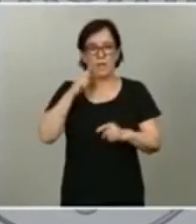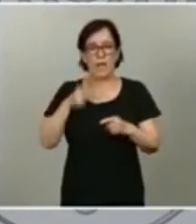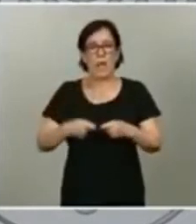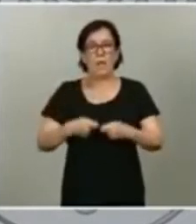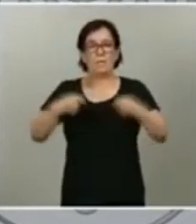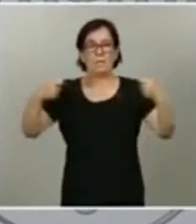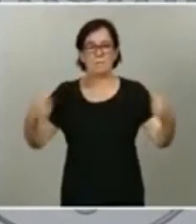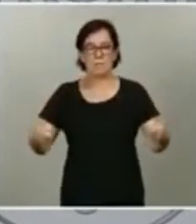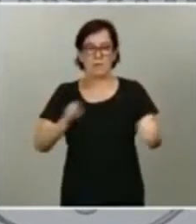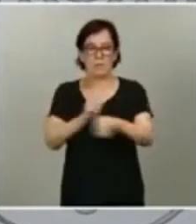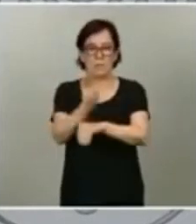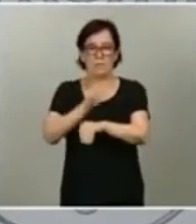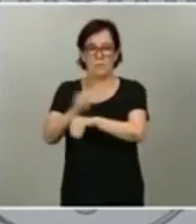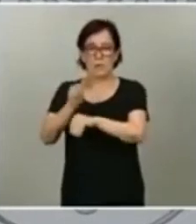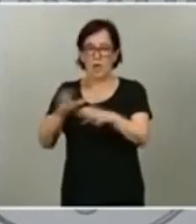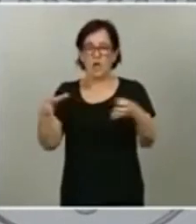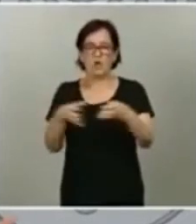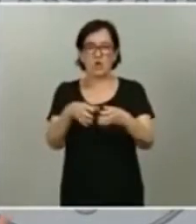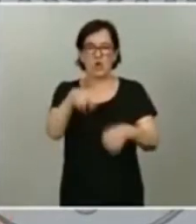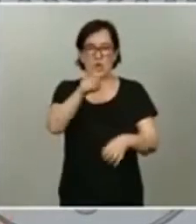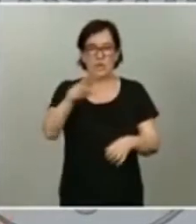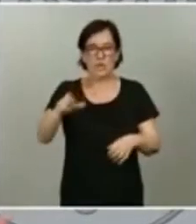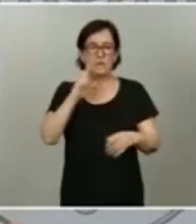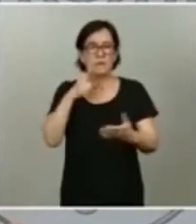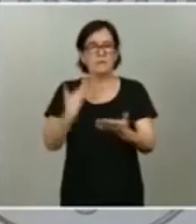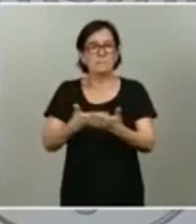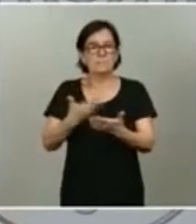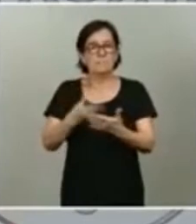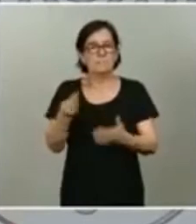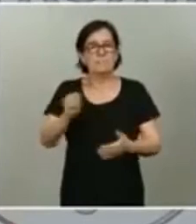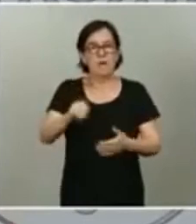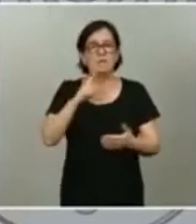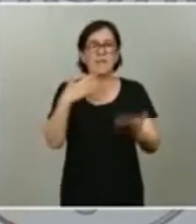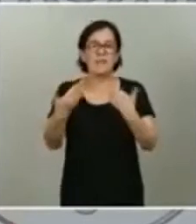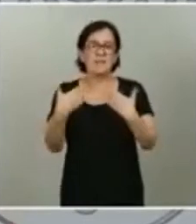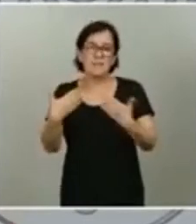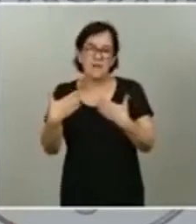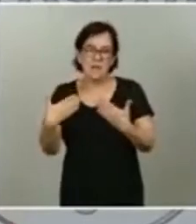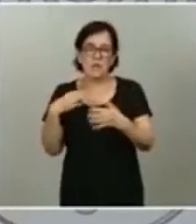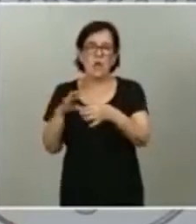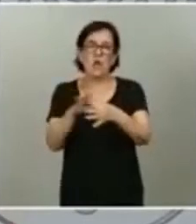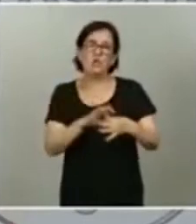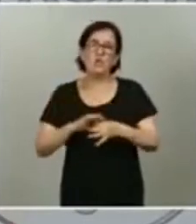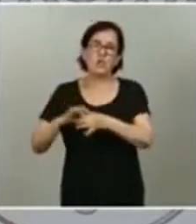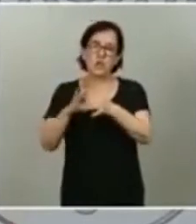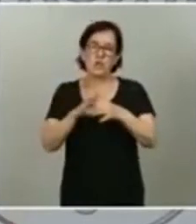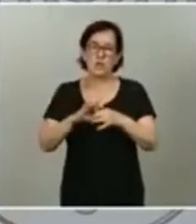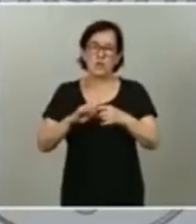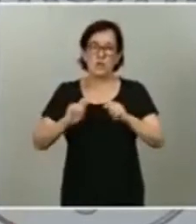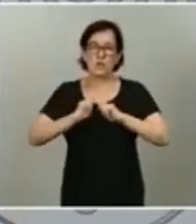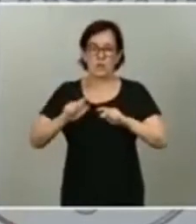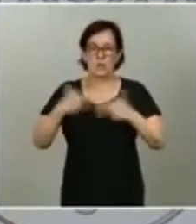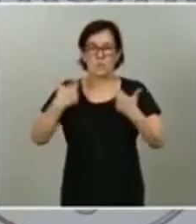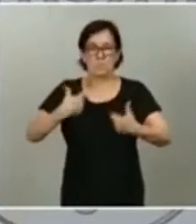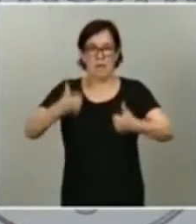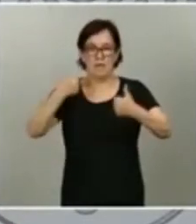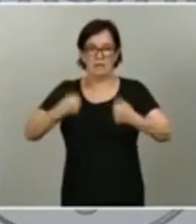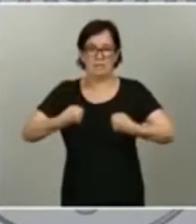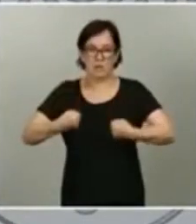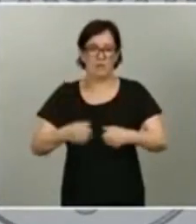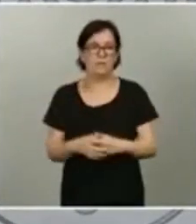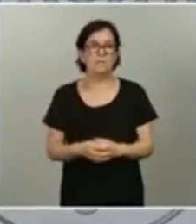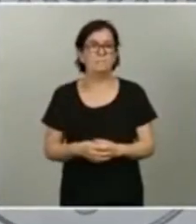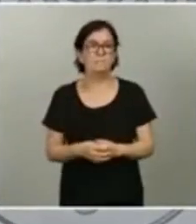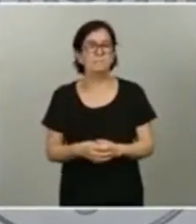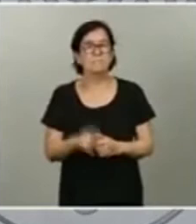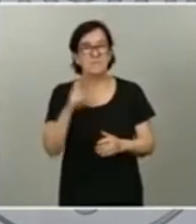ayudas a este colectivo en una muestra más que el diálogo y que la unidad nos permite ser más fuertes. Antes de entrar en